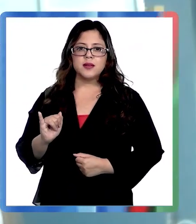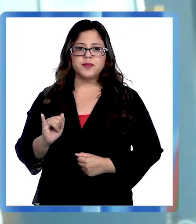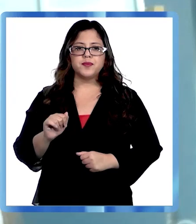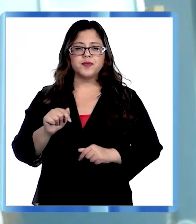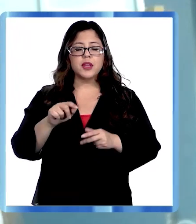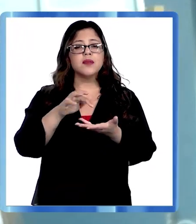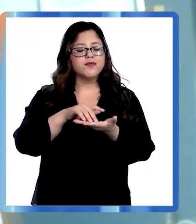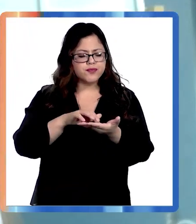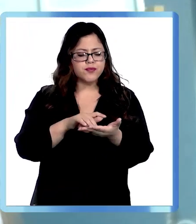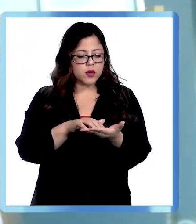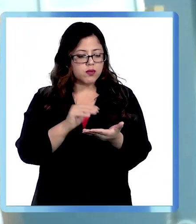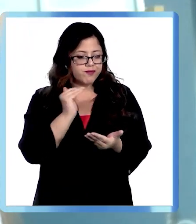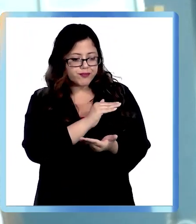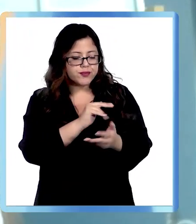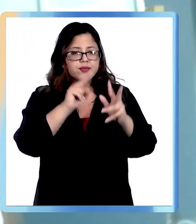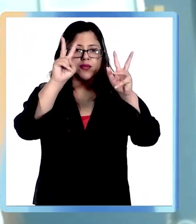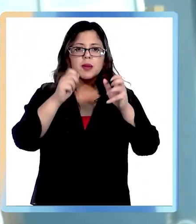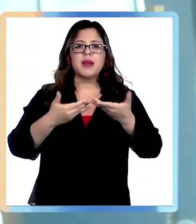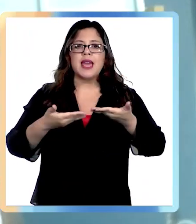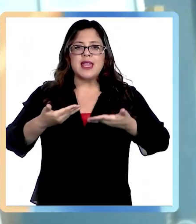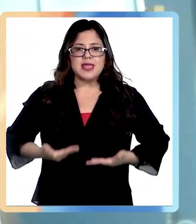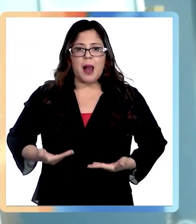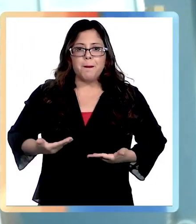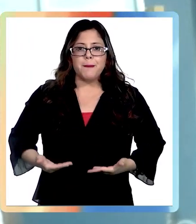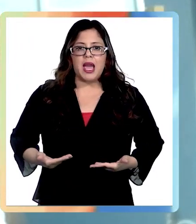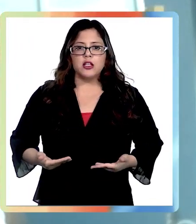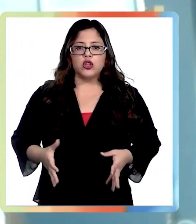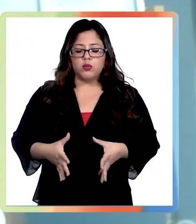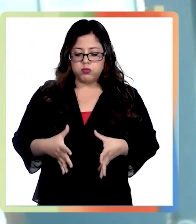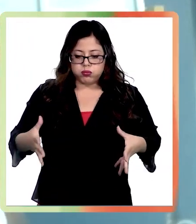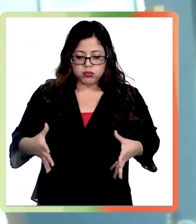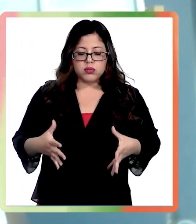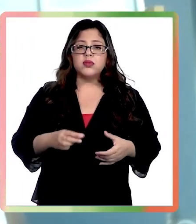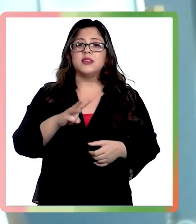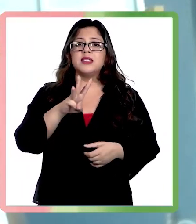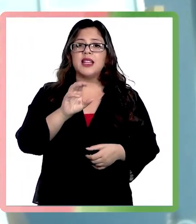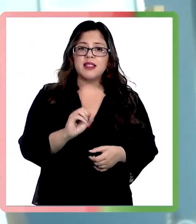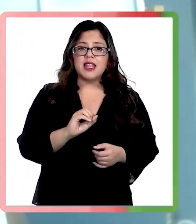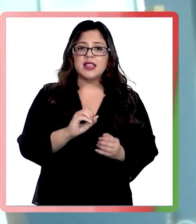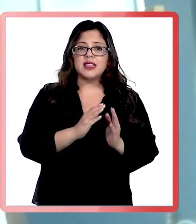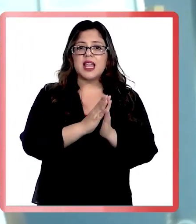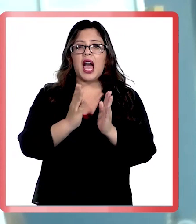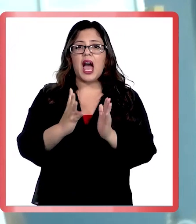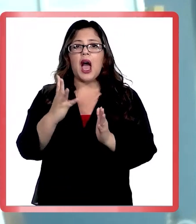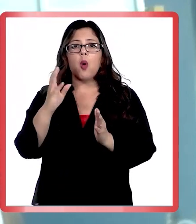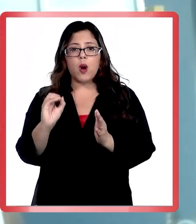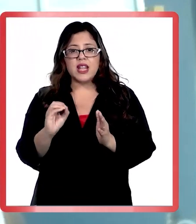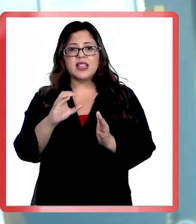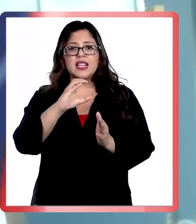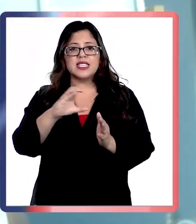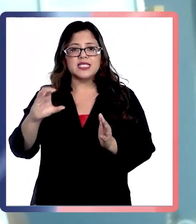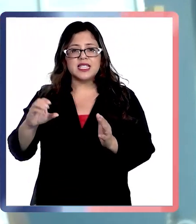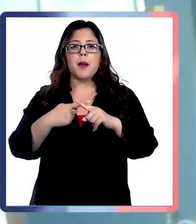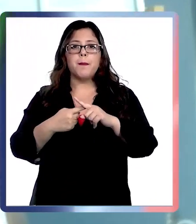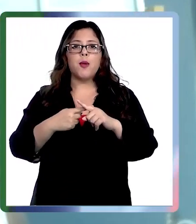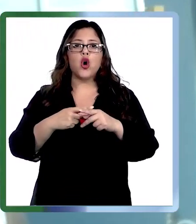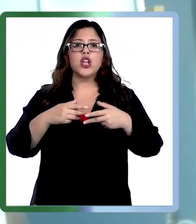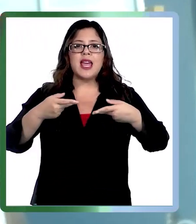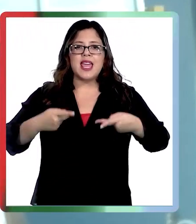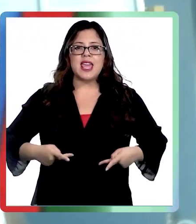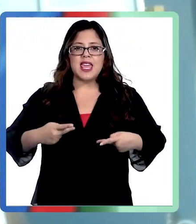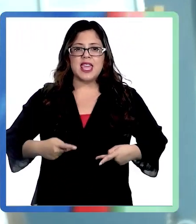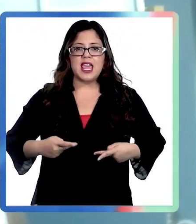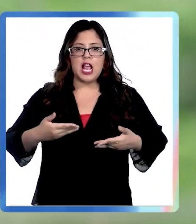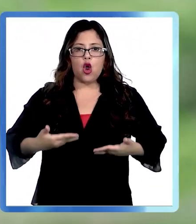cálculo rápido es calcular, por el peso que tenemos, 30 a 40 cc por kilo de peso. Y con eso,